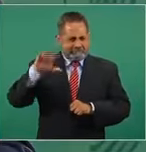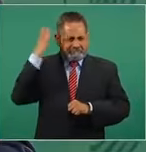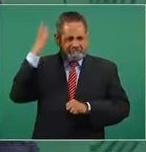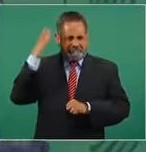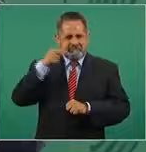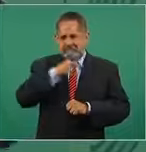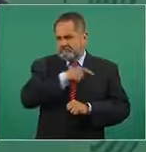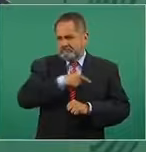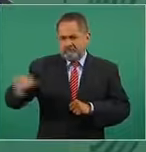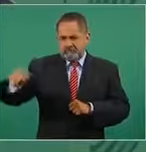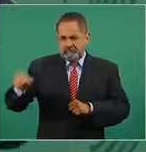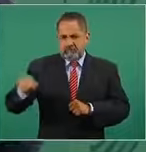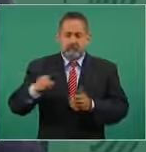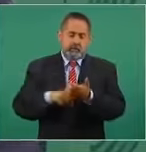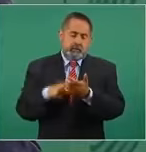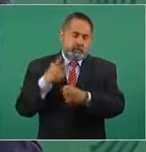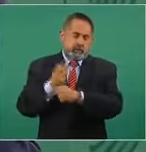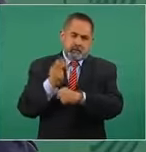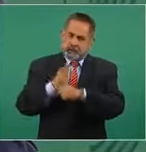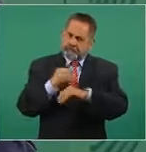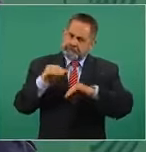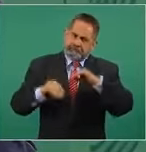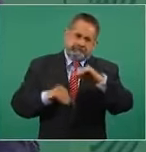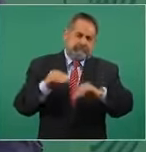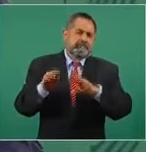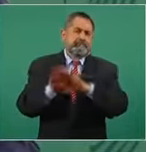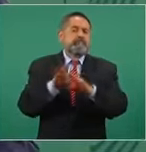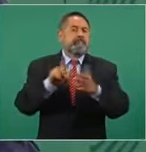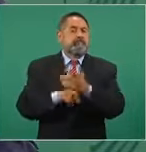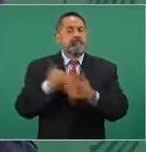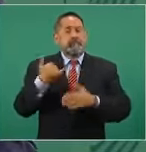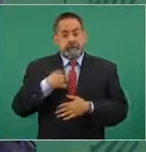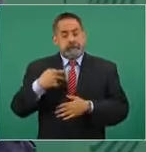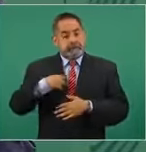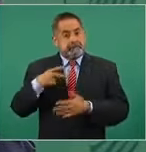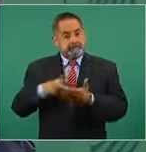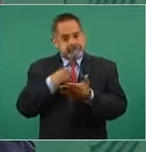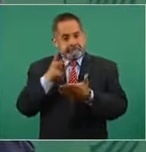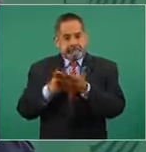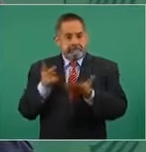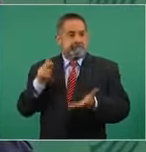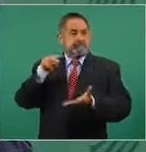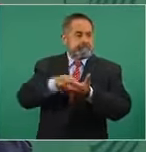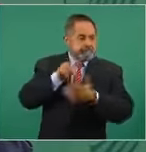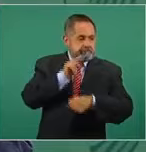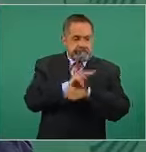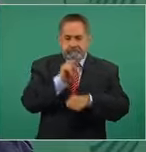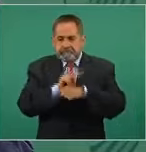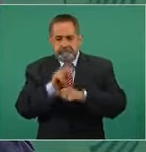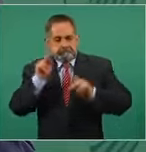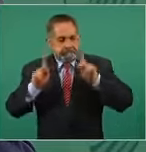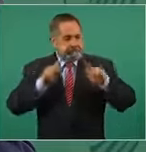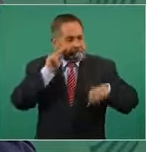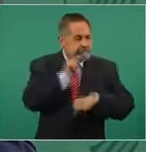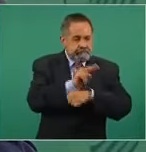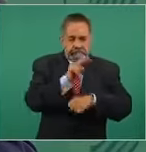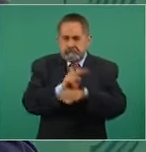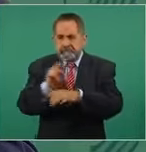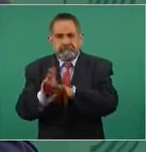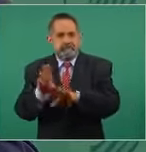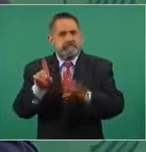Entonces, es una gran obra y voy a estar visitando constantemente